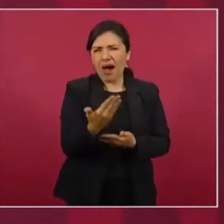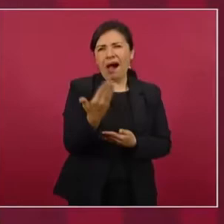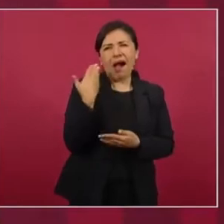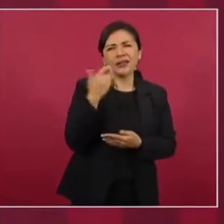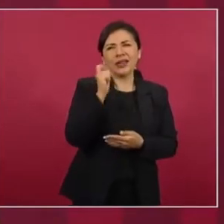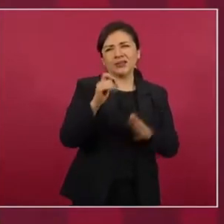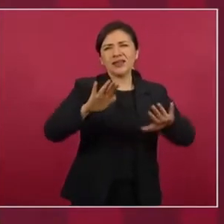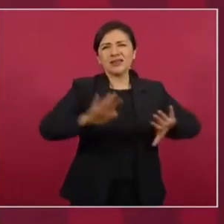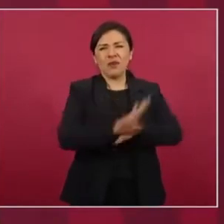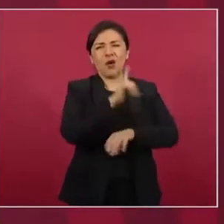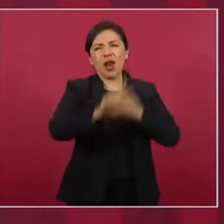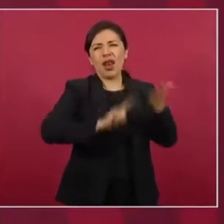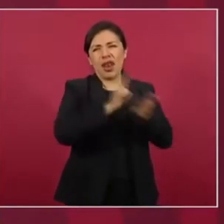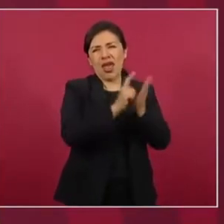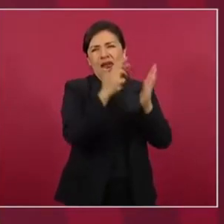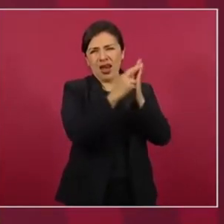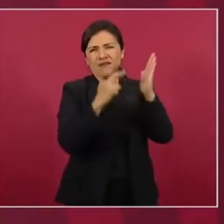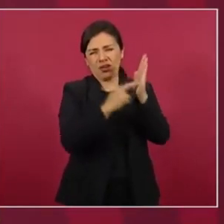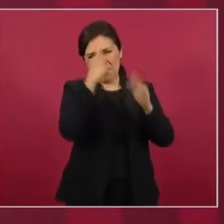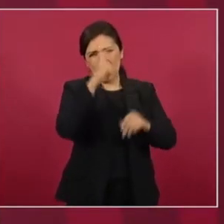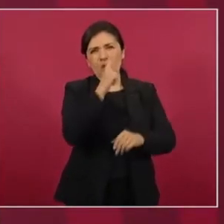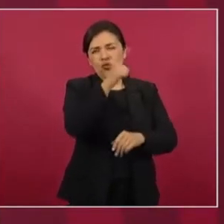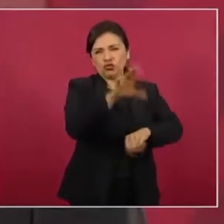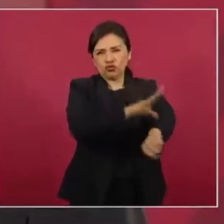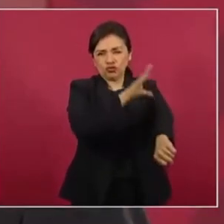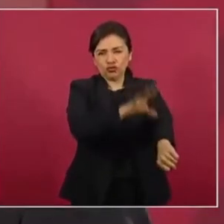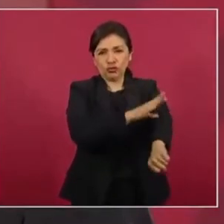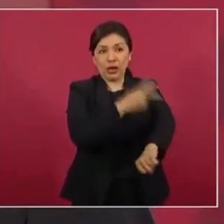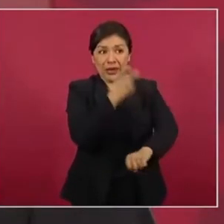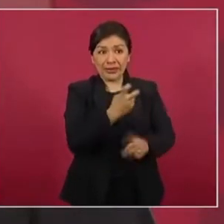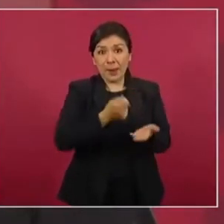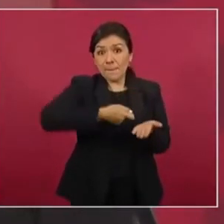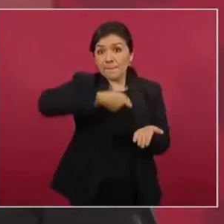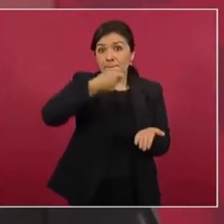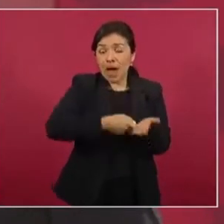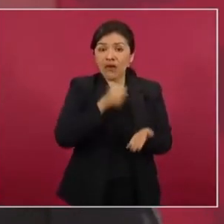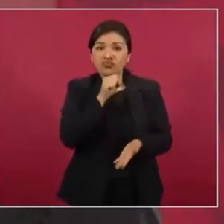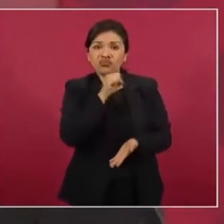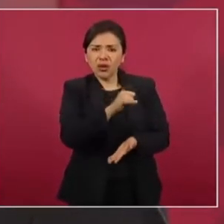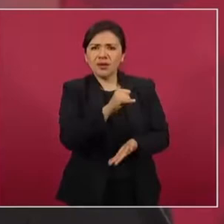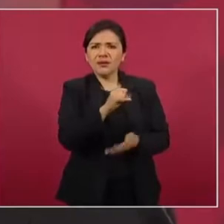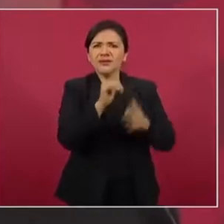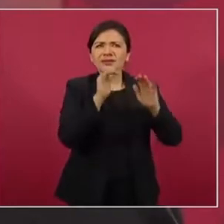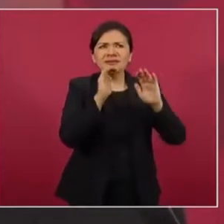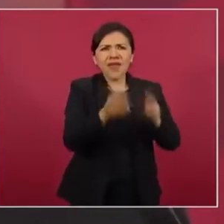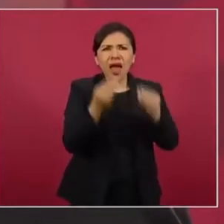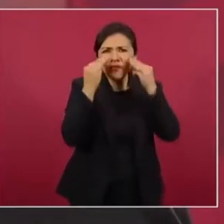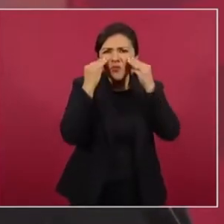que se aprobó y está demostrado